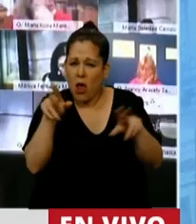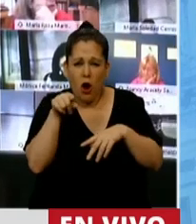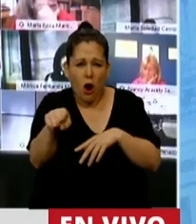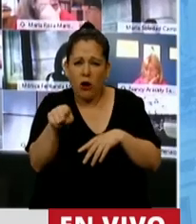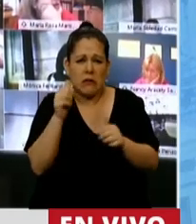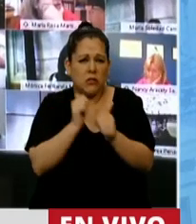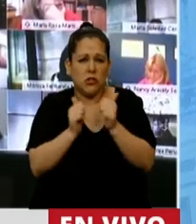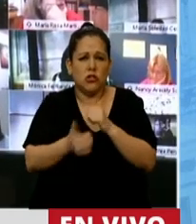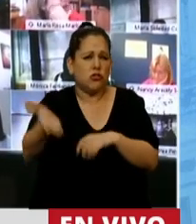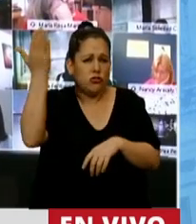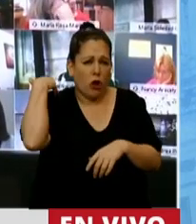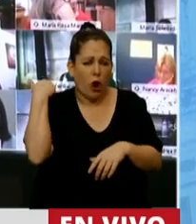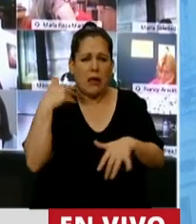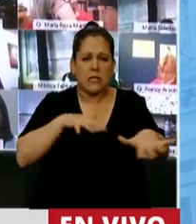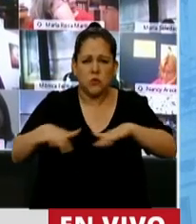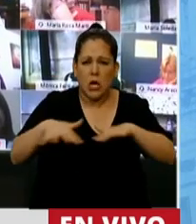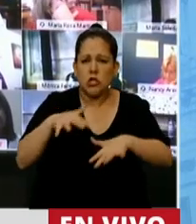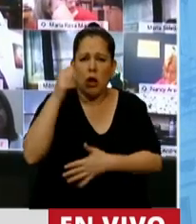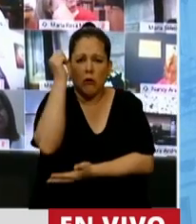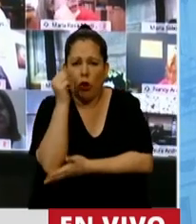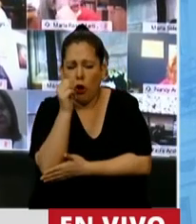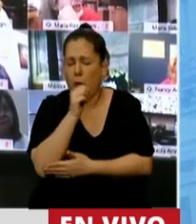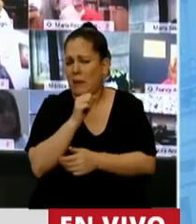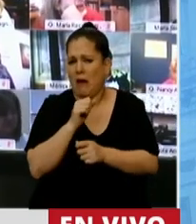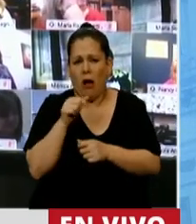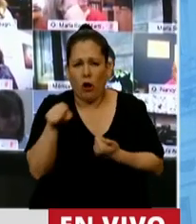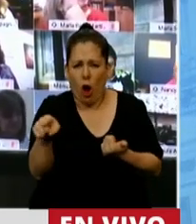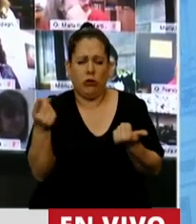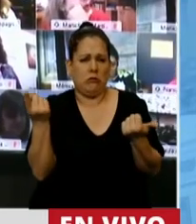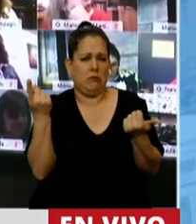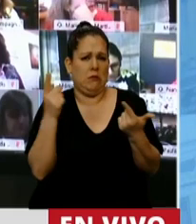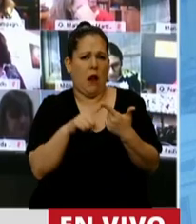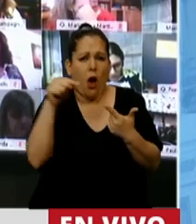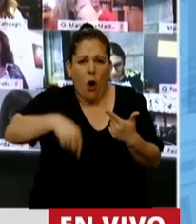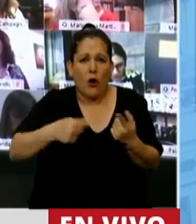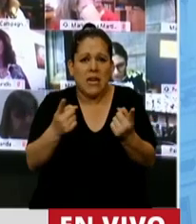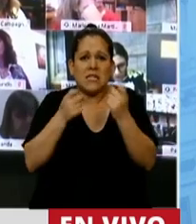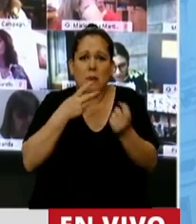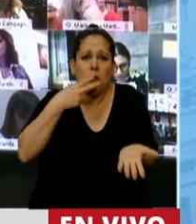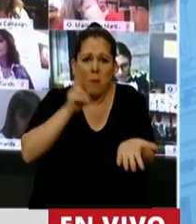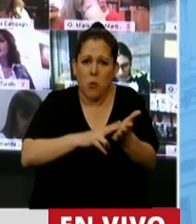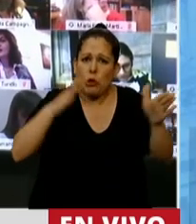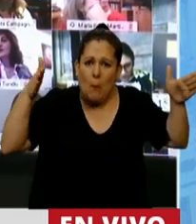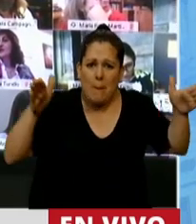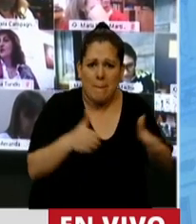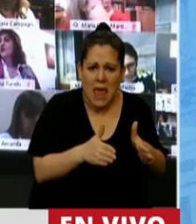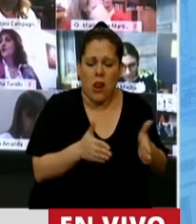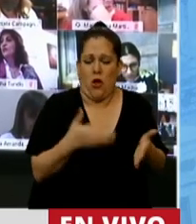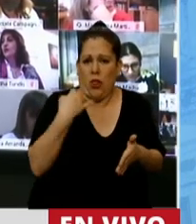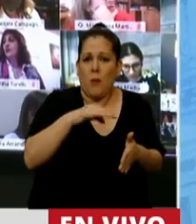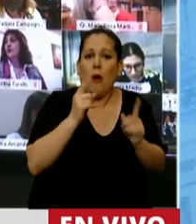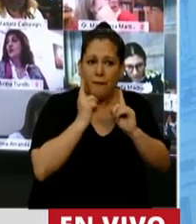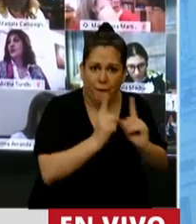a contramano de la situación económica, que hoy nos exige bajar impuestos, al menos mantenerlos,